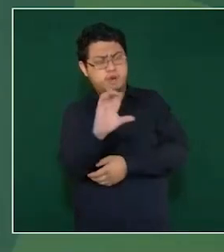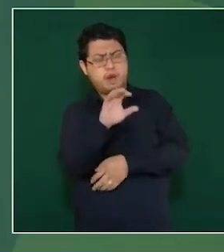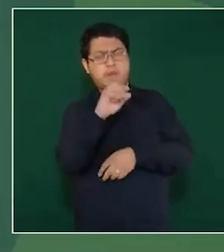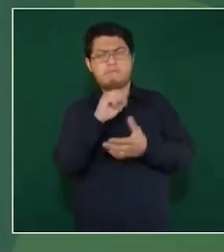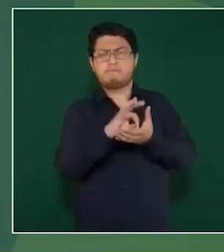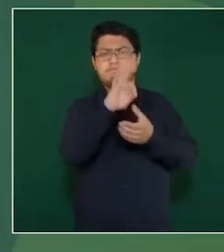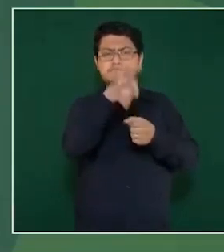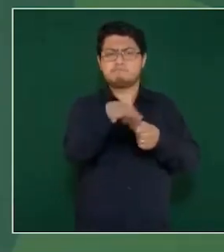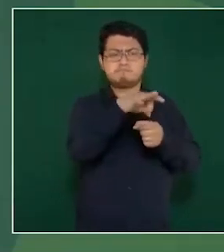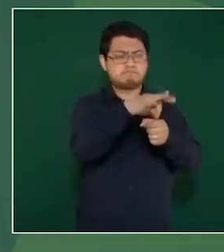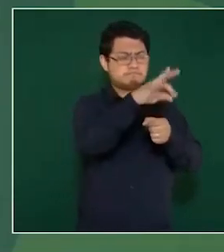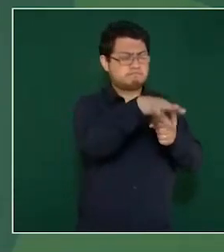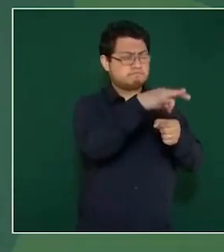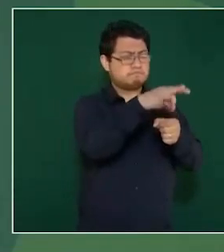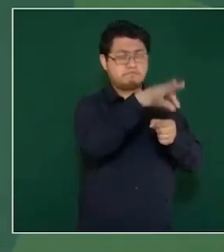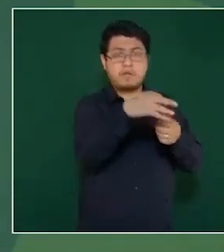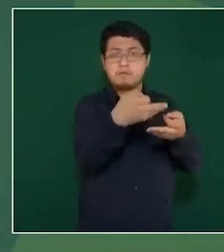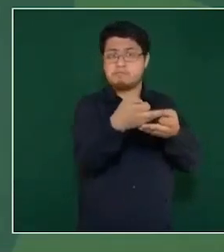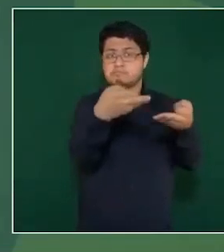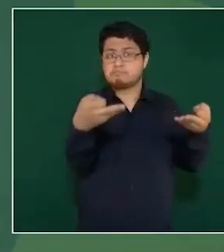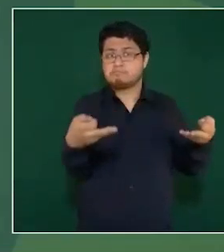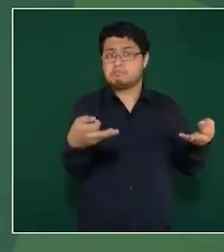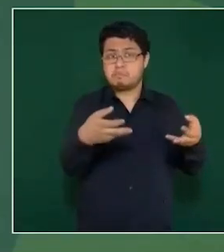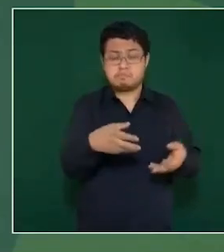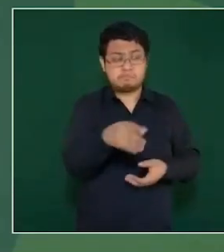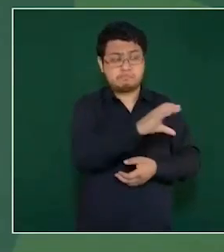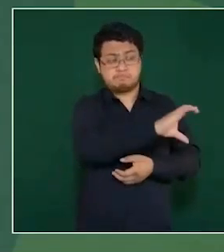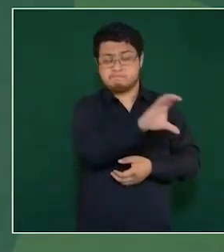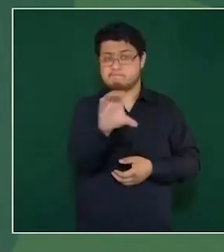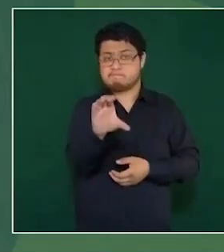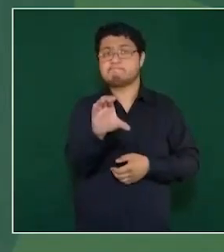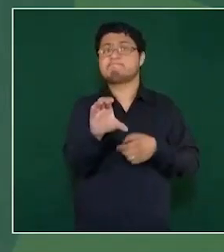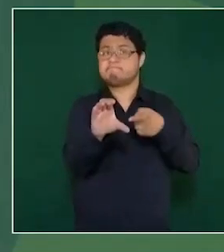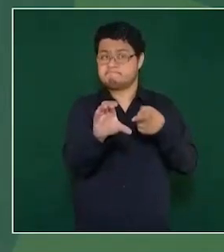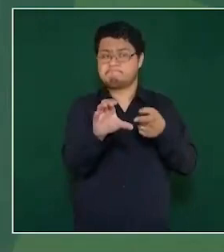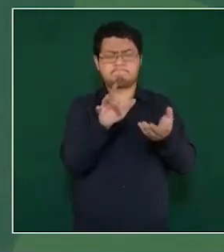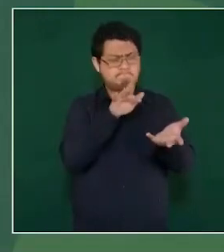Eso de manera directa. Pero